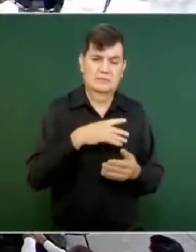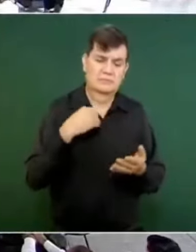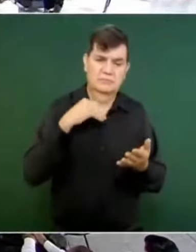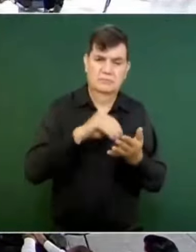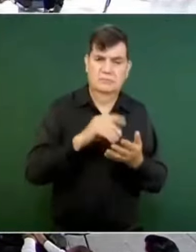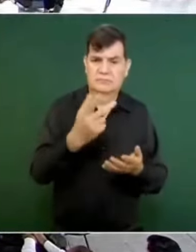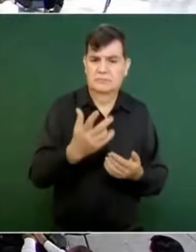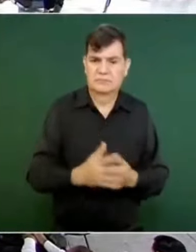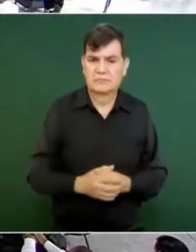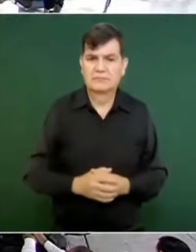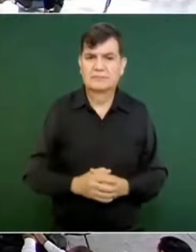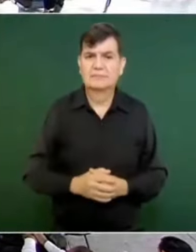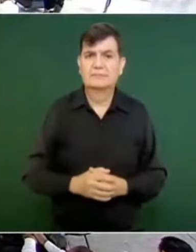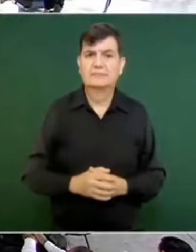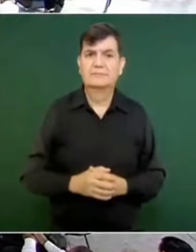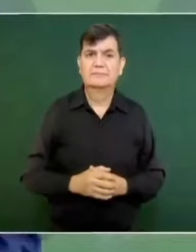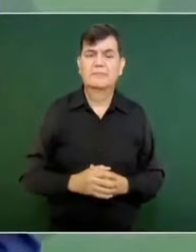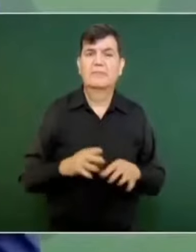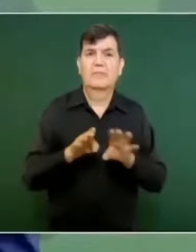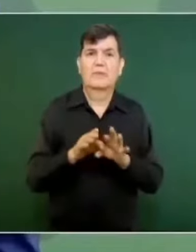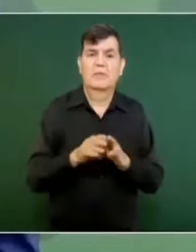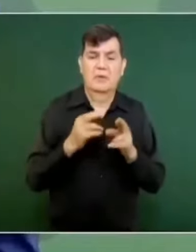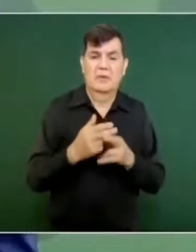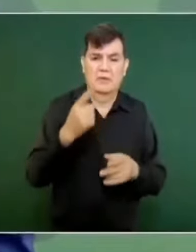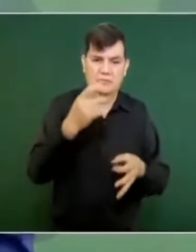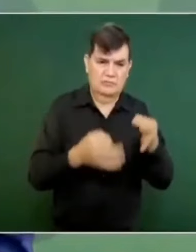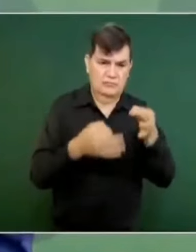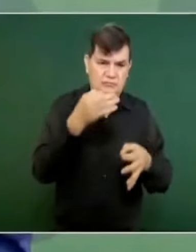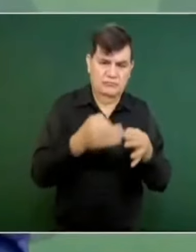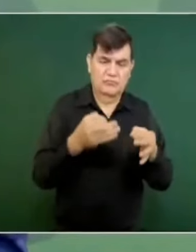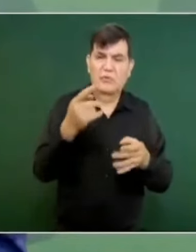cómo queda la Suprema Corte,